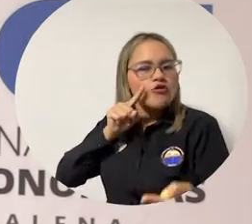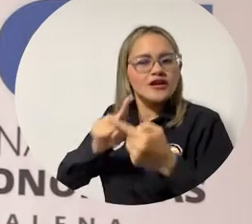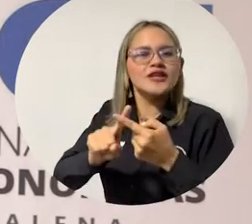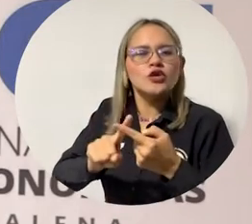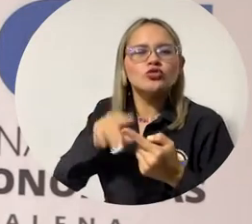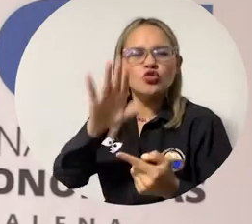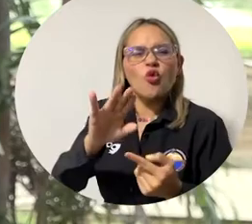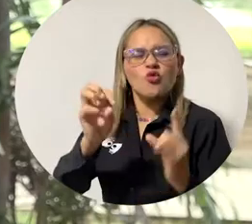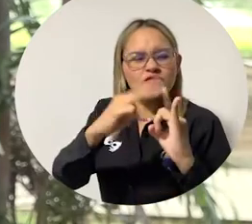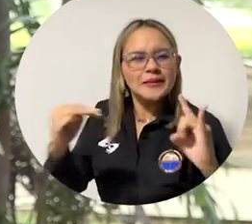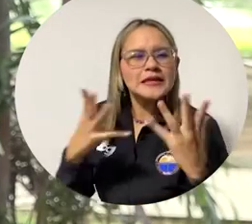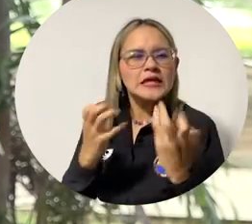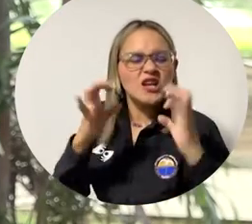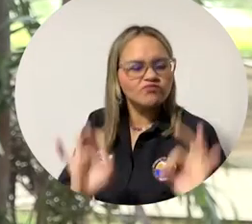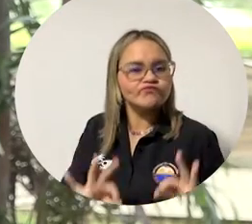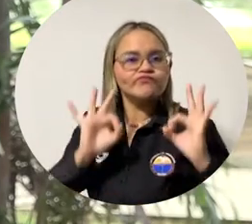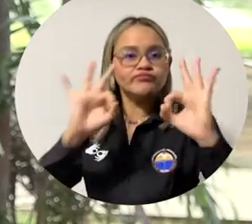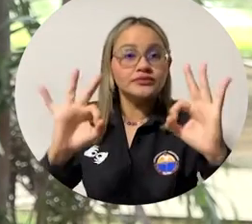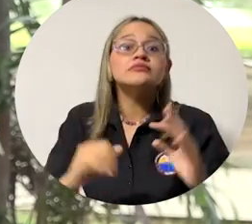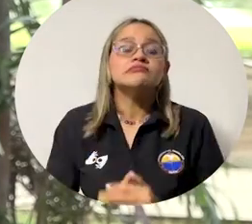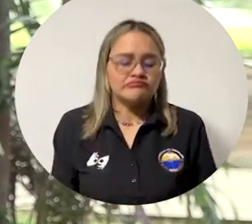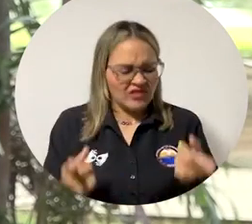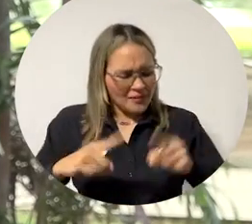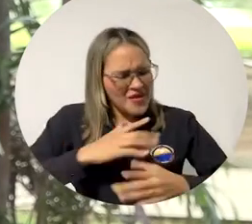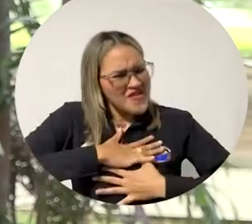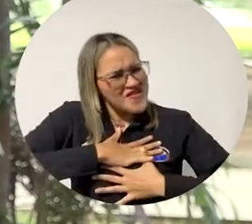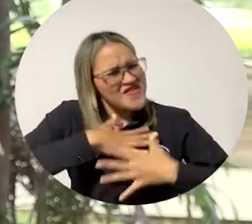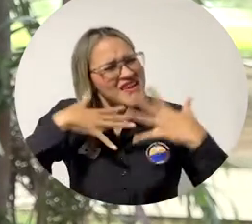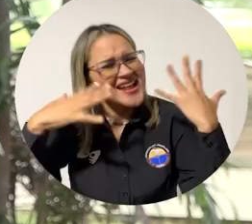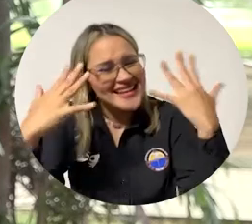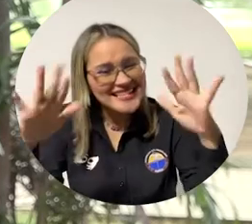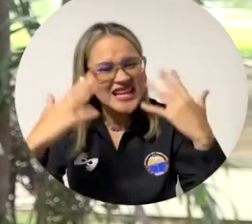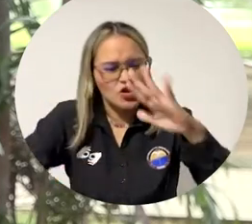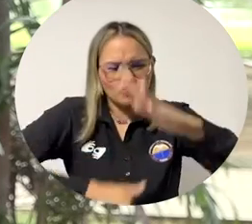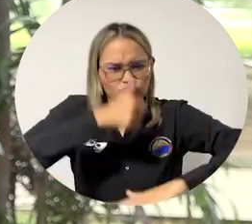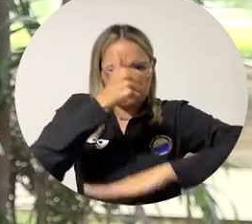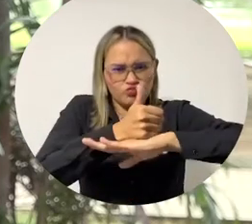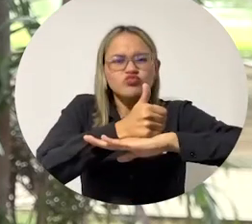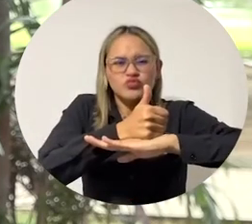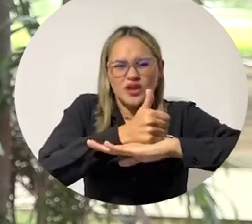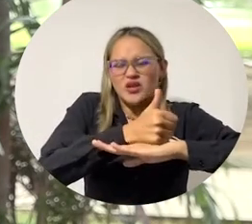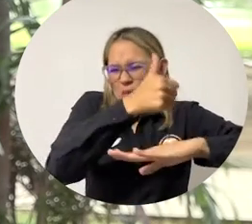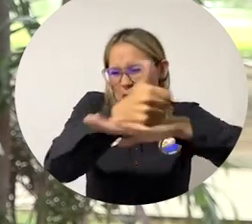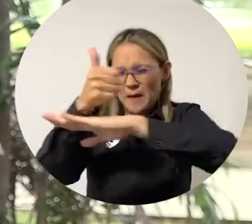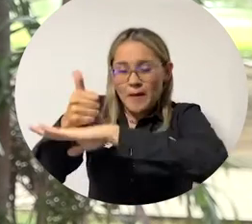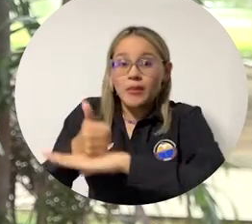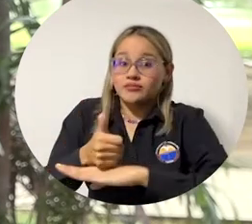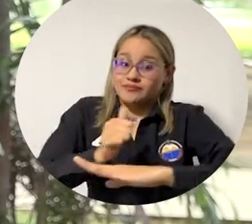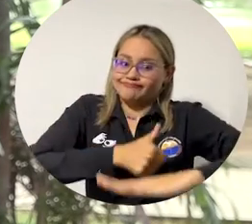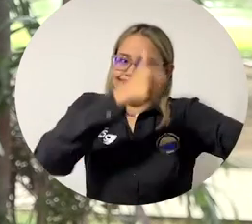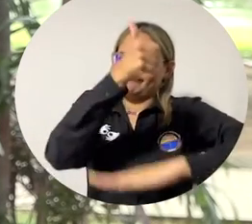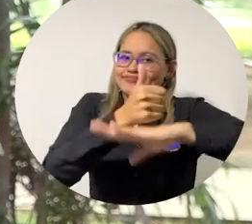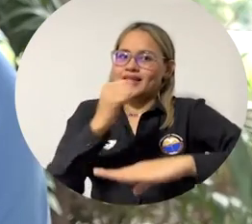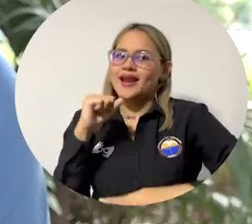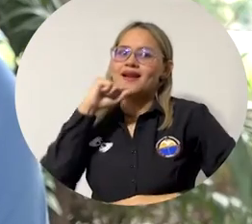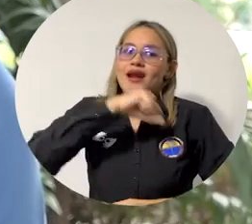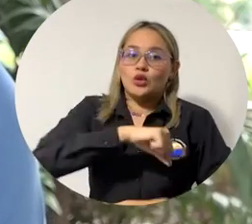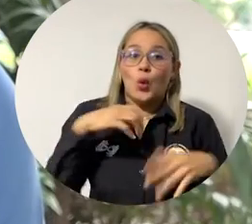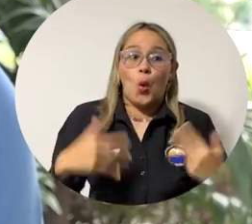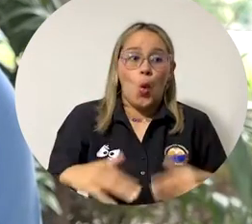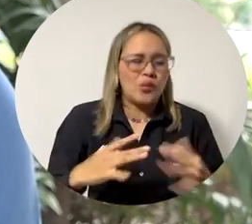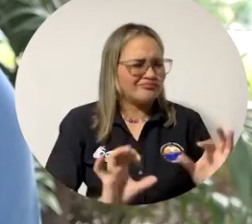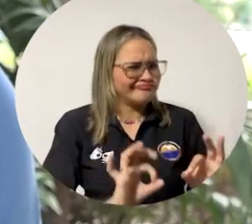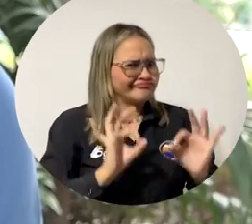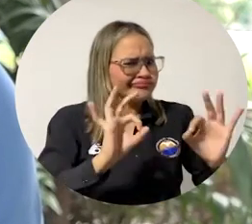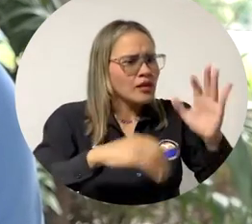superior de Colombia. Y aprovechamos la oportunidad para felicitar a la directiva de la universidad en cabeza del doctor Pablo Vera Salazar por estos